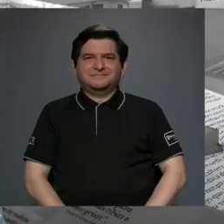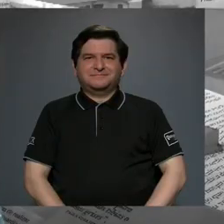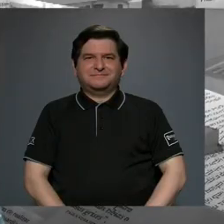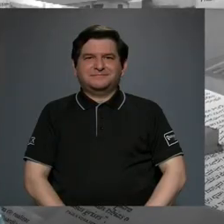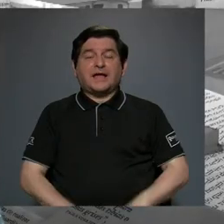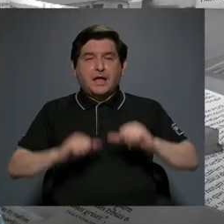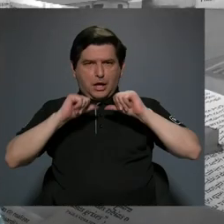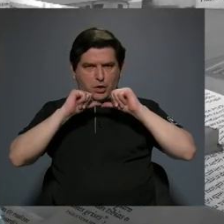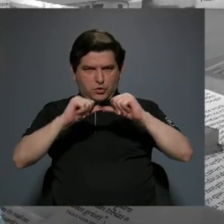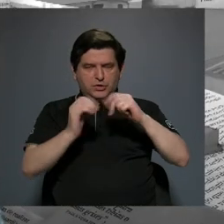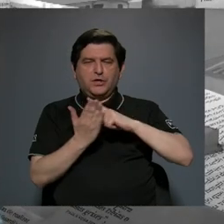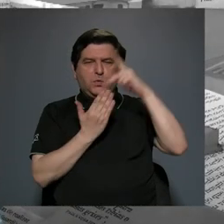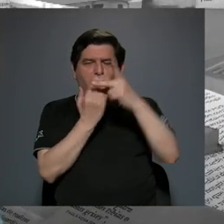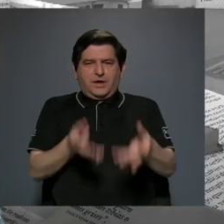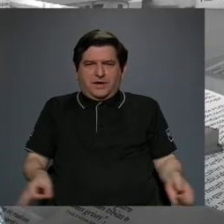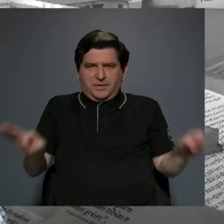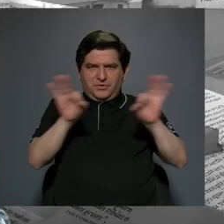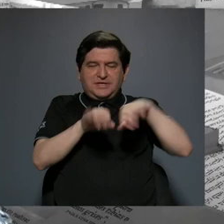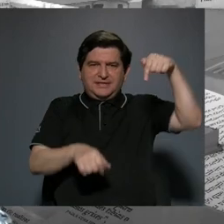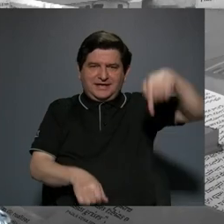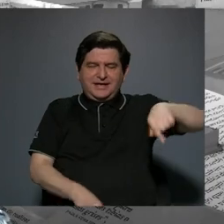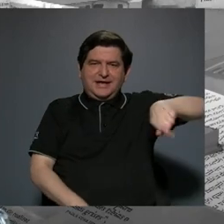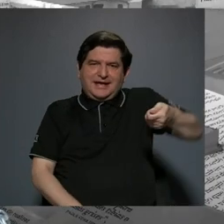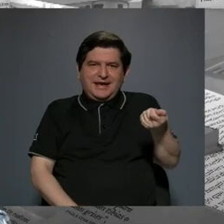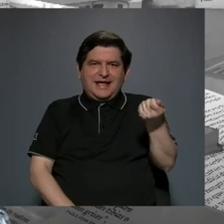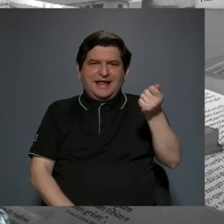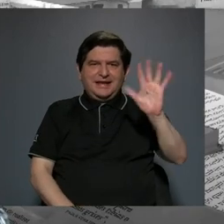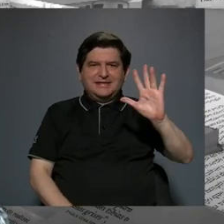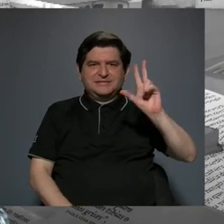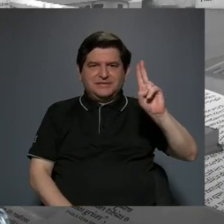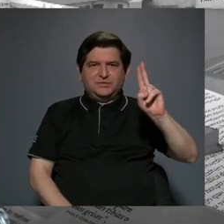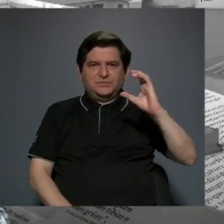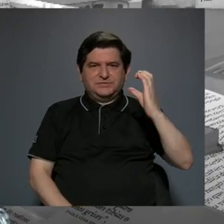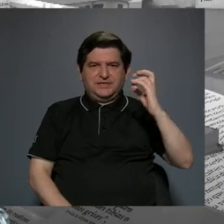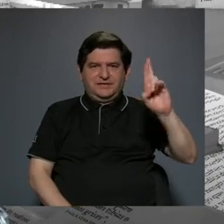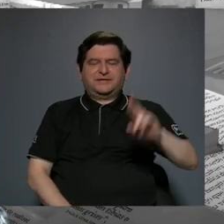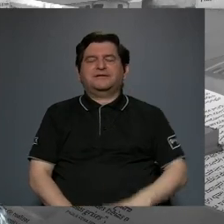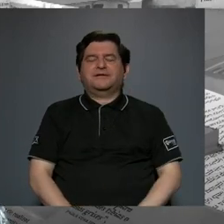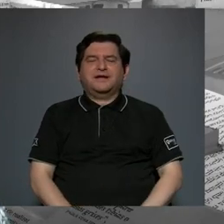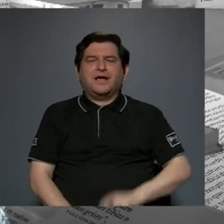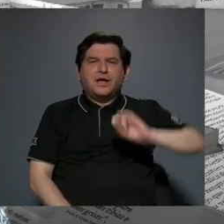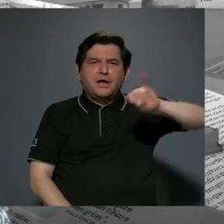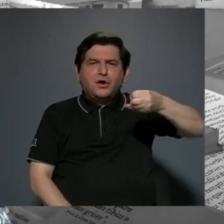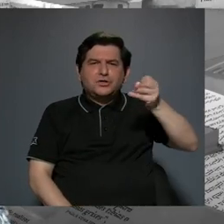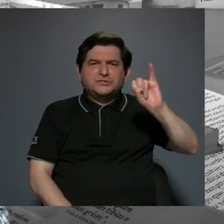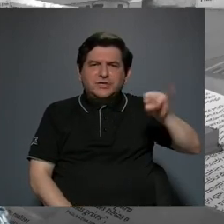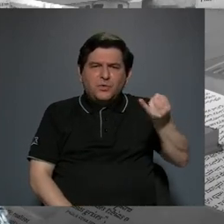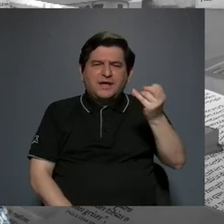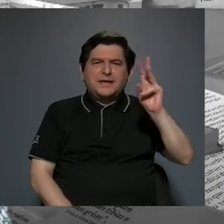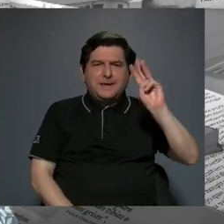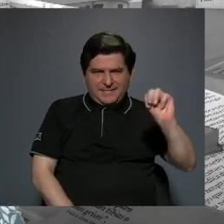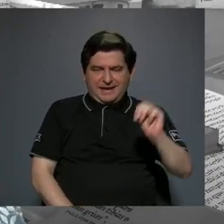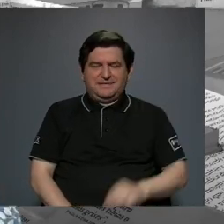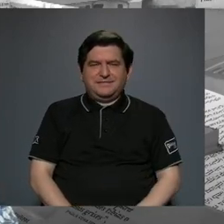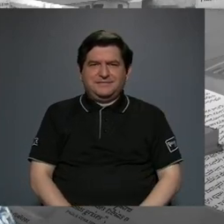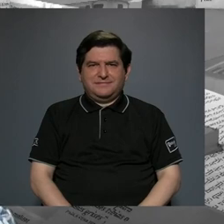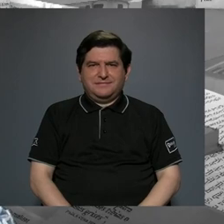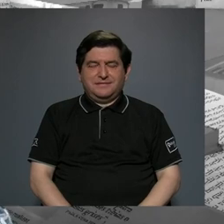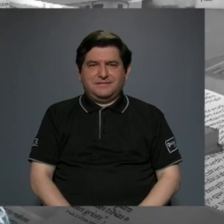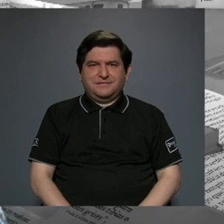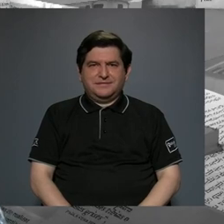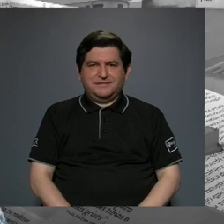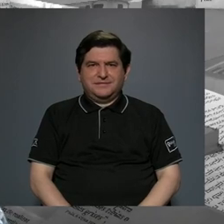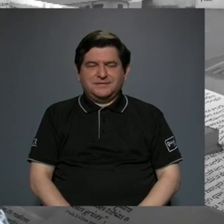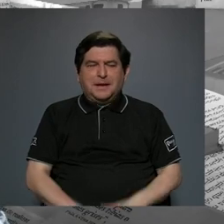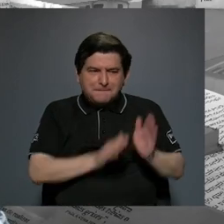Estamos de regreso con lo que importa aquí por Canal 15 UCR. Don José Joaquín, organizar